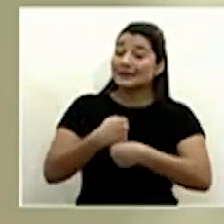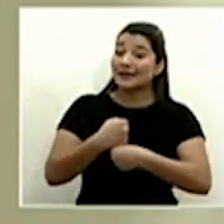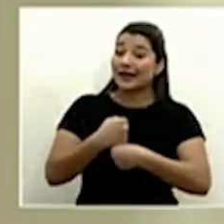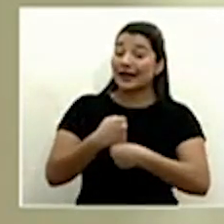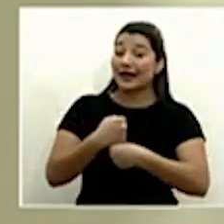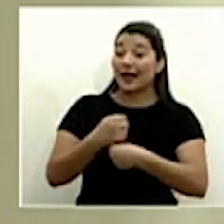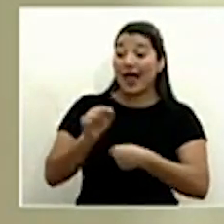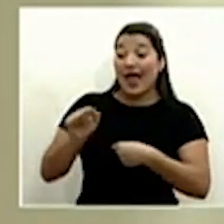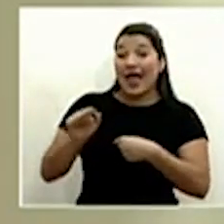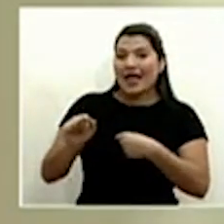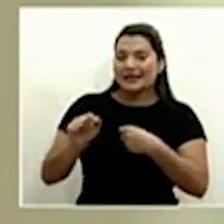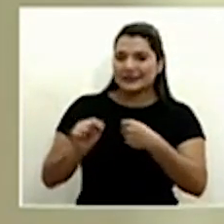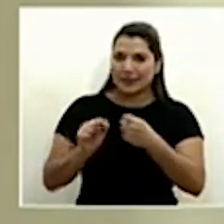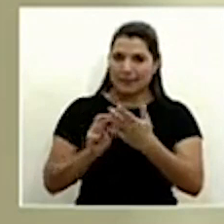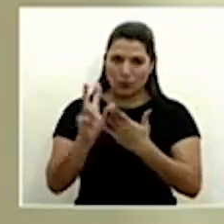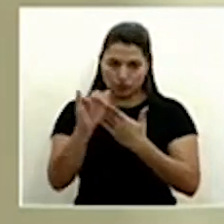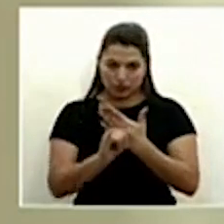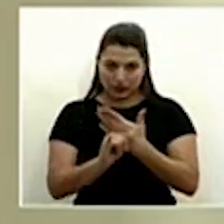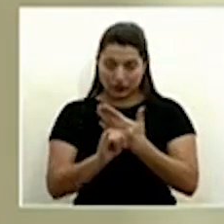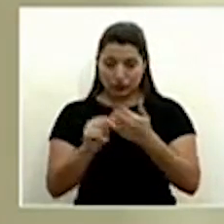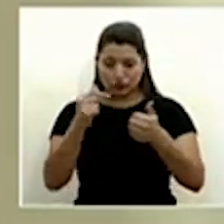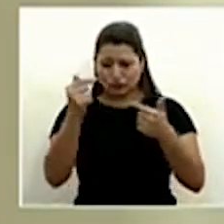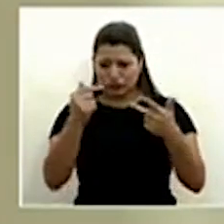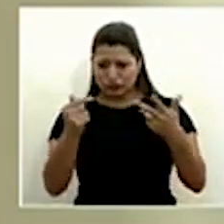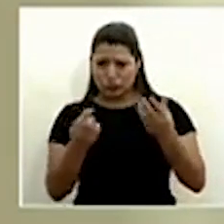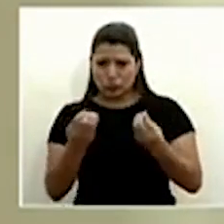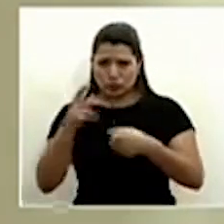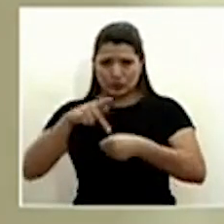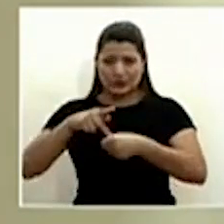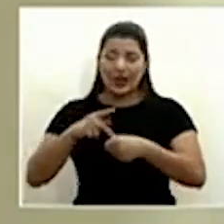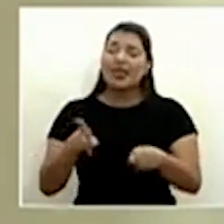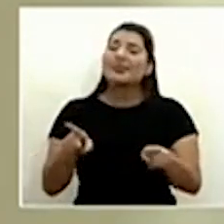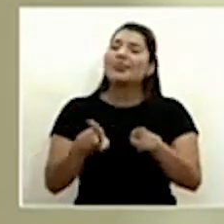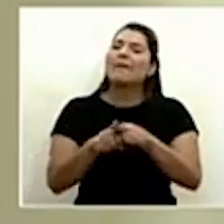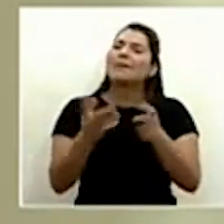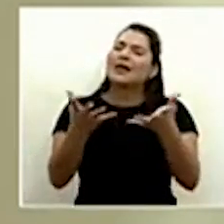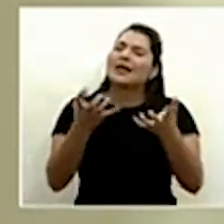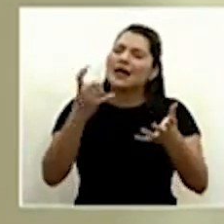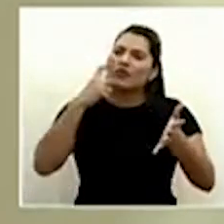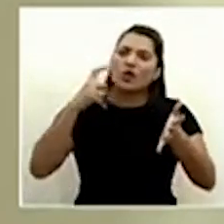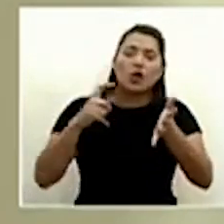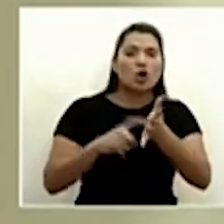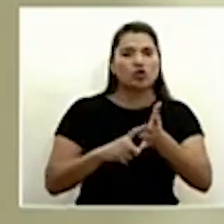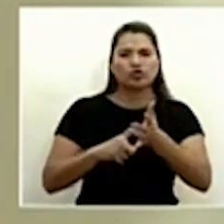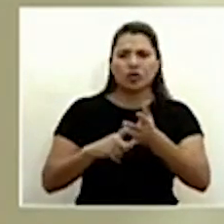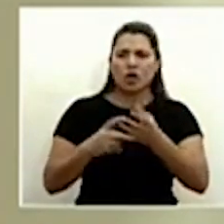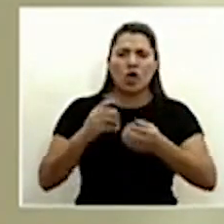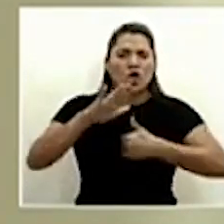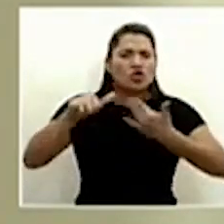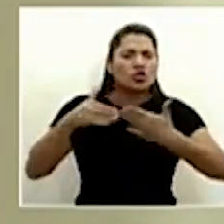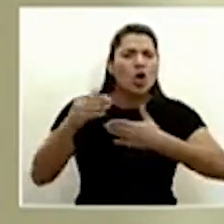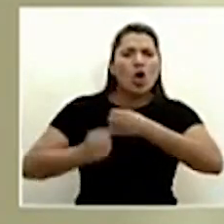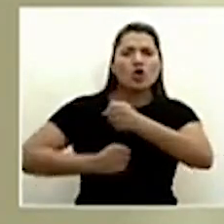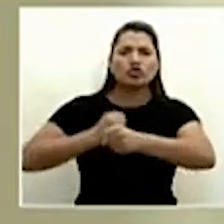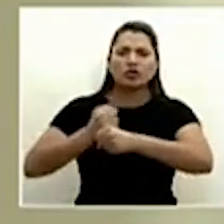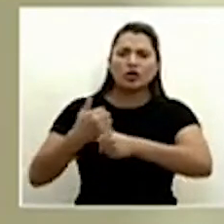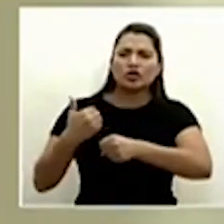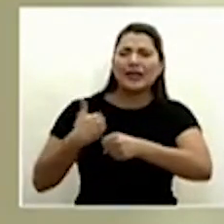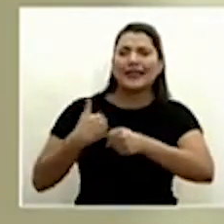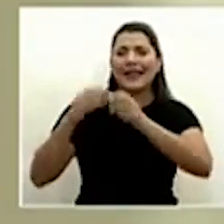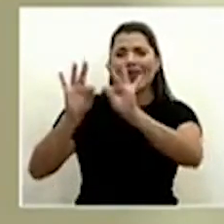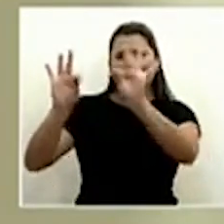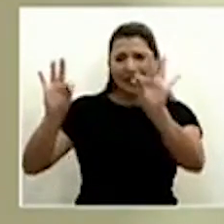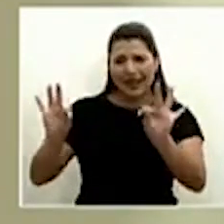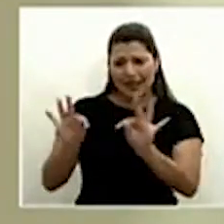como entidad rectora del sector. Quiero resaltar también la trayectoria de Teletón, de sus organizadores, la Asociación Club